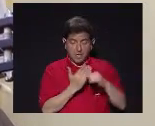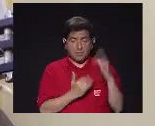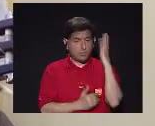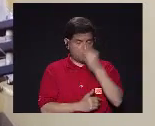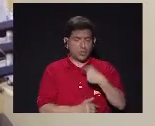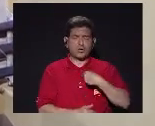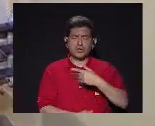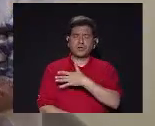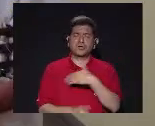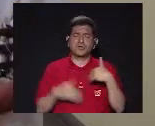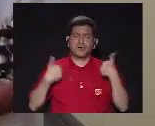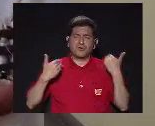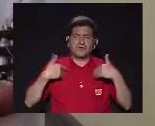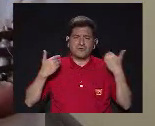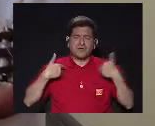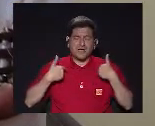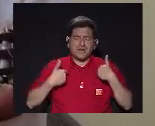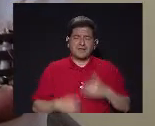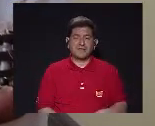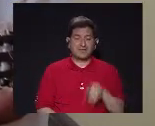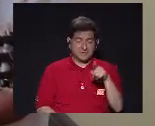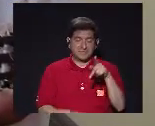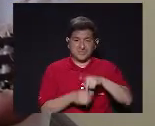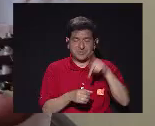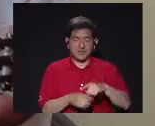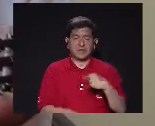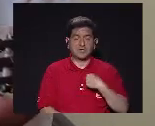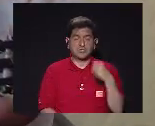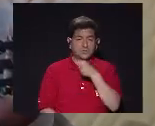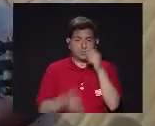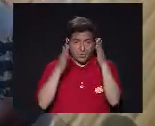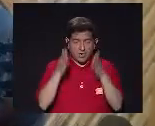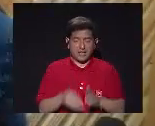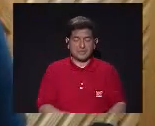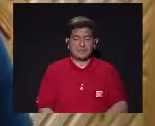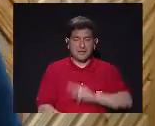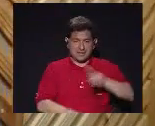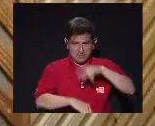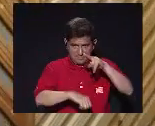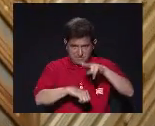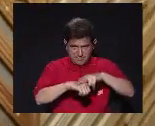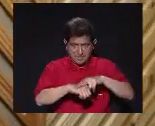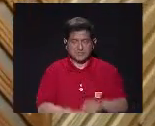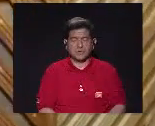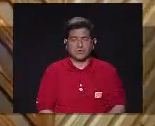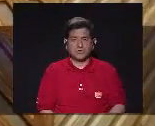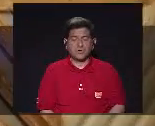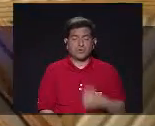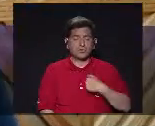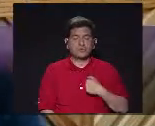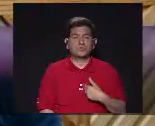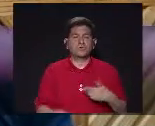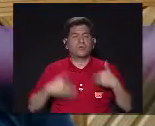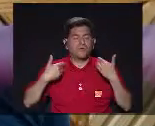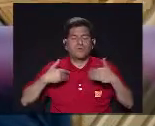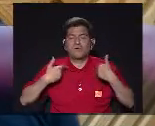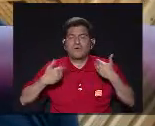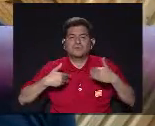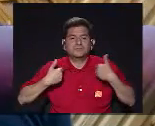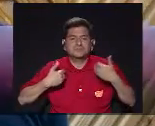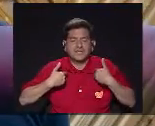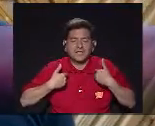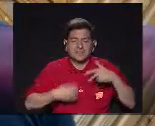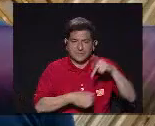Y un proyecto bellísimo Y yo feliz De participar en él Bueno Yo soy un cantautor Costarricense Y me siento Muy feliz Y muy